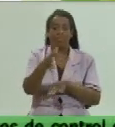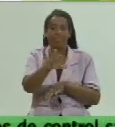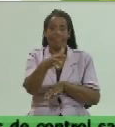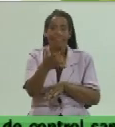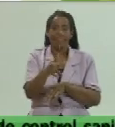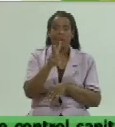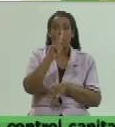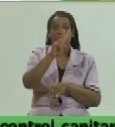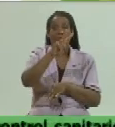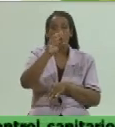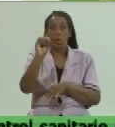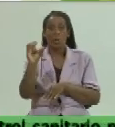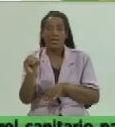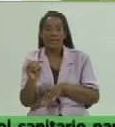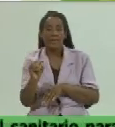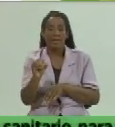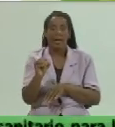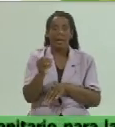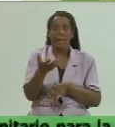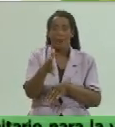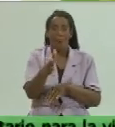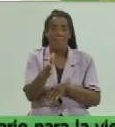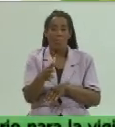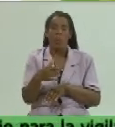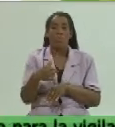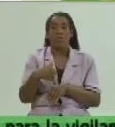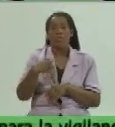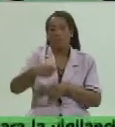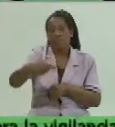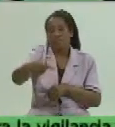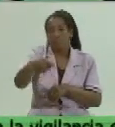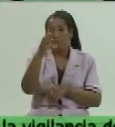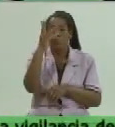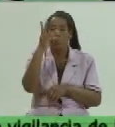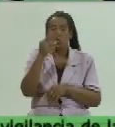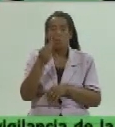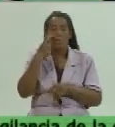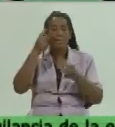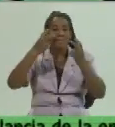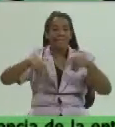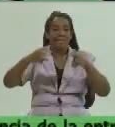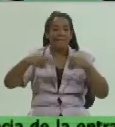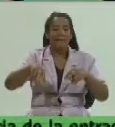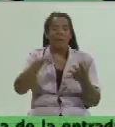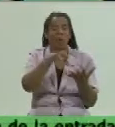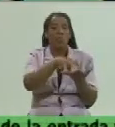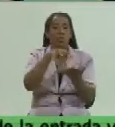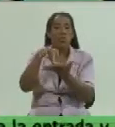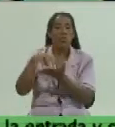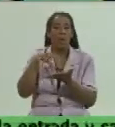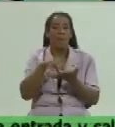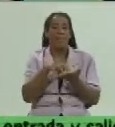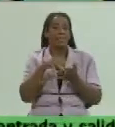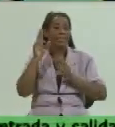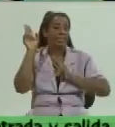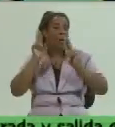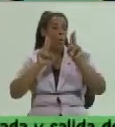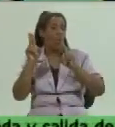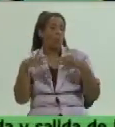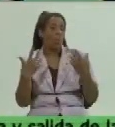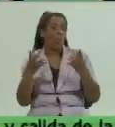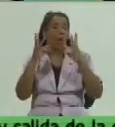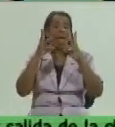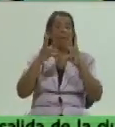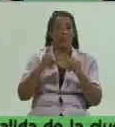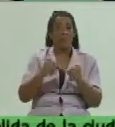200 y esto lo incrementamos, el número de estudios que hacemos en los lugares de acuerdo a la cantidad de casos